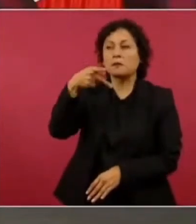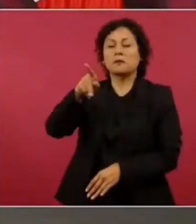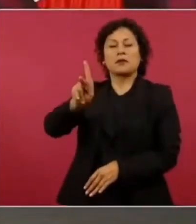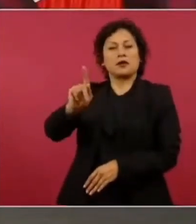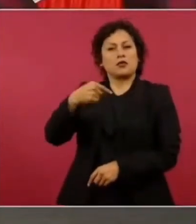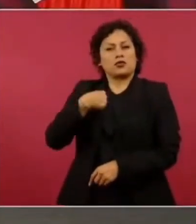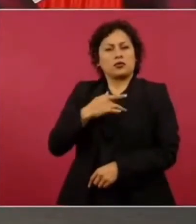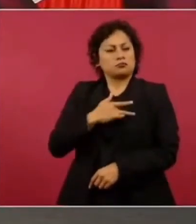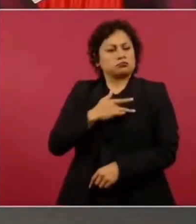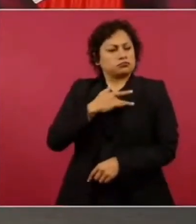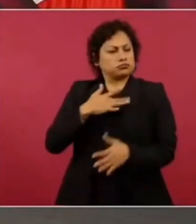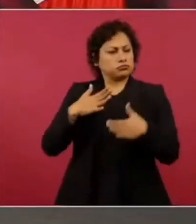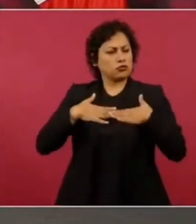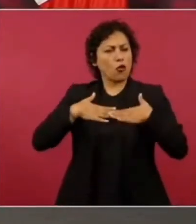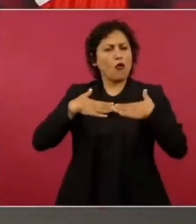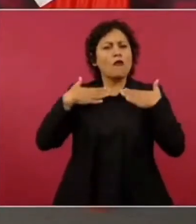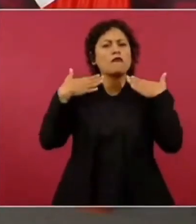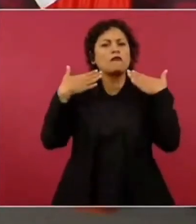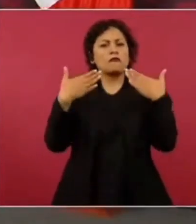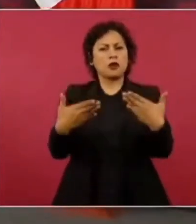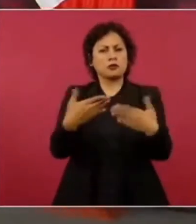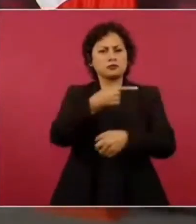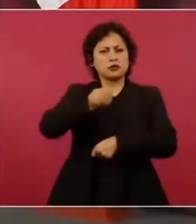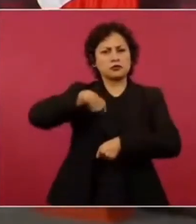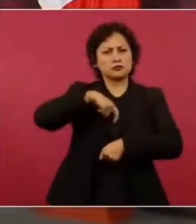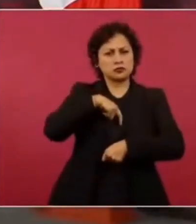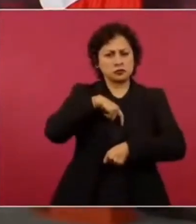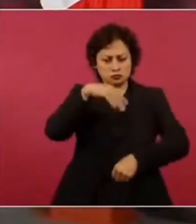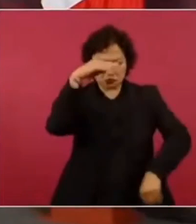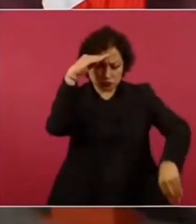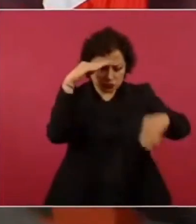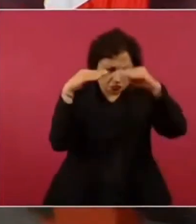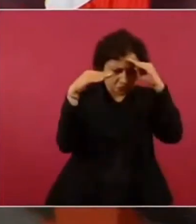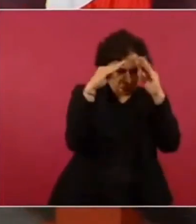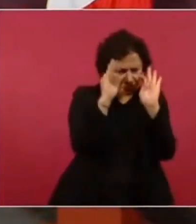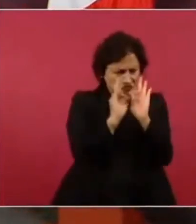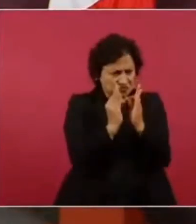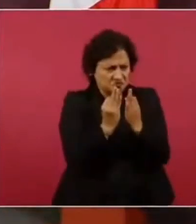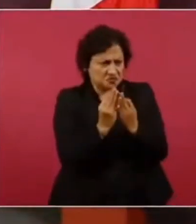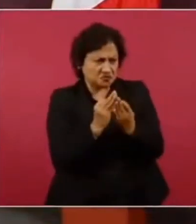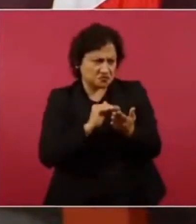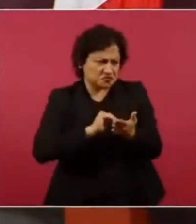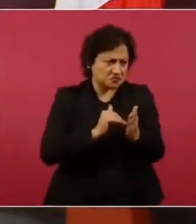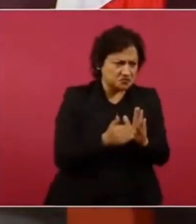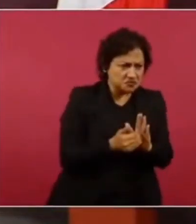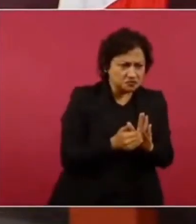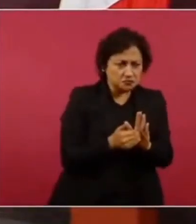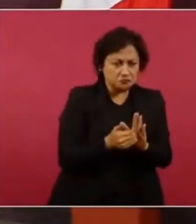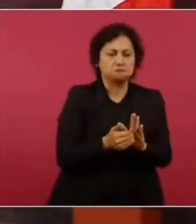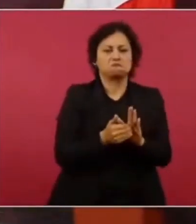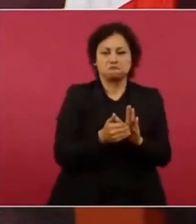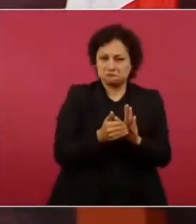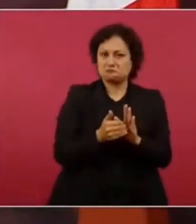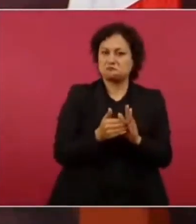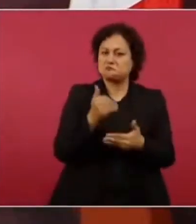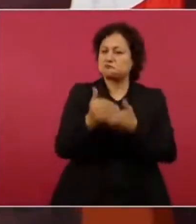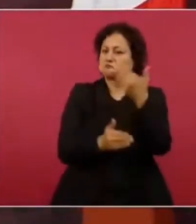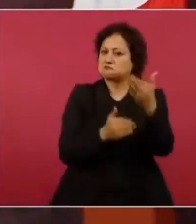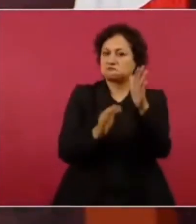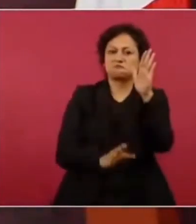resultó nuestra estrategia yo desde siempre pensé que si